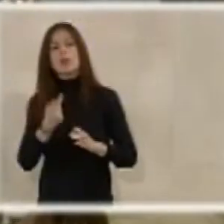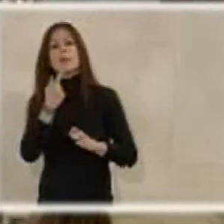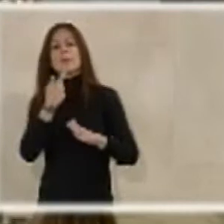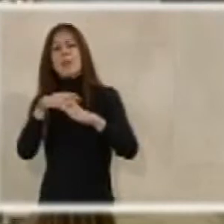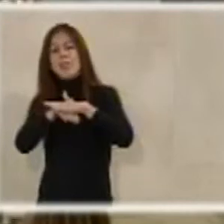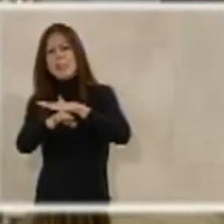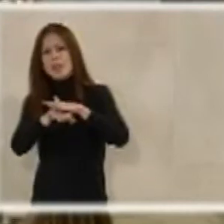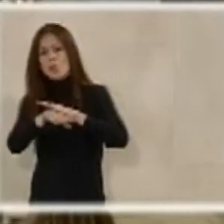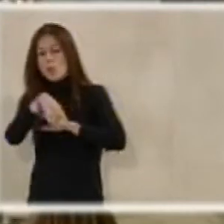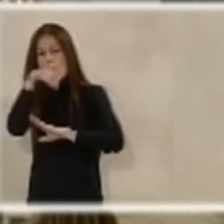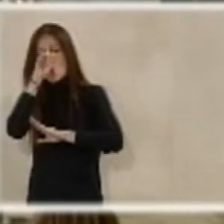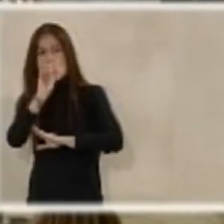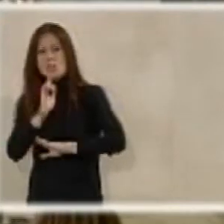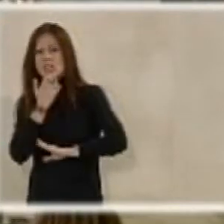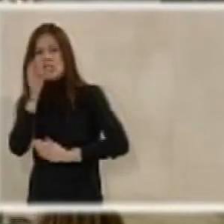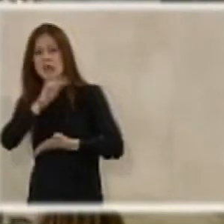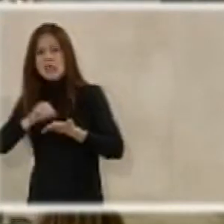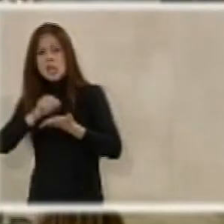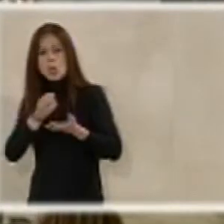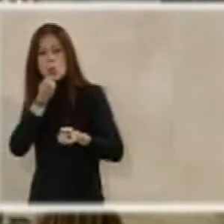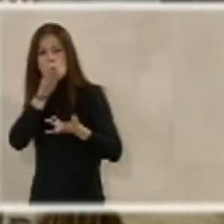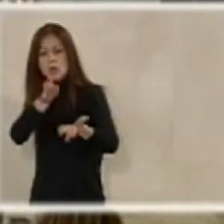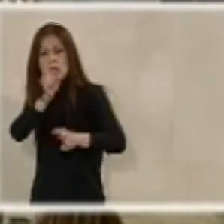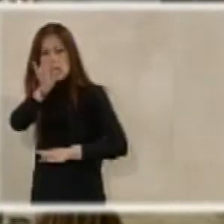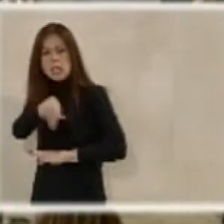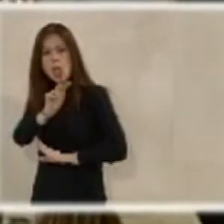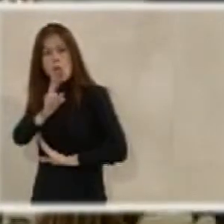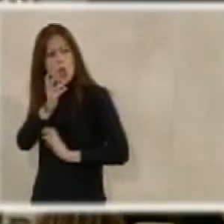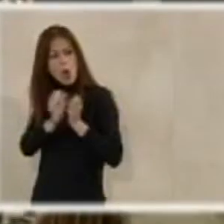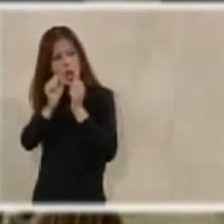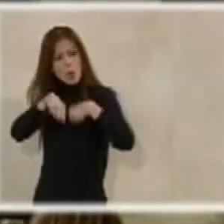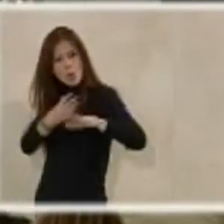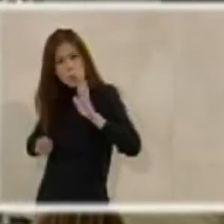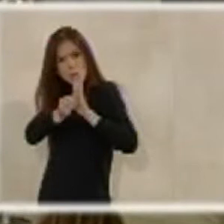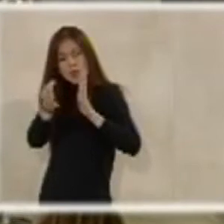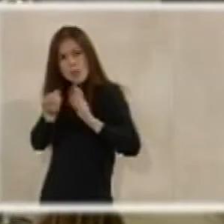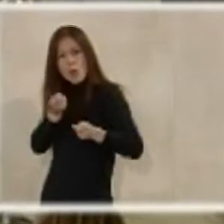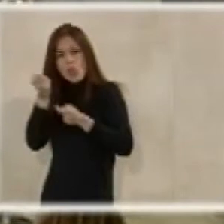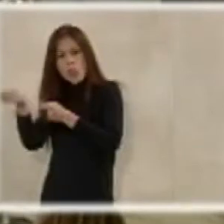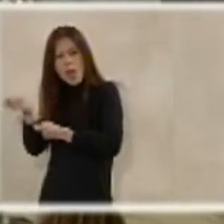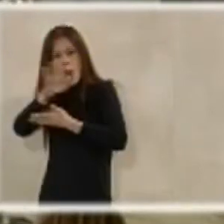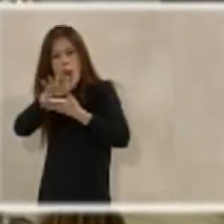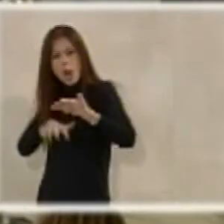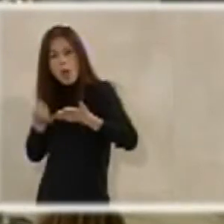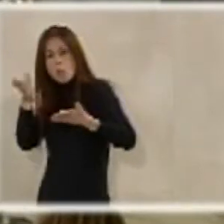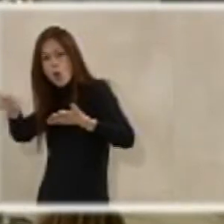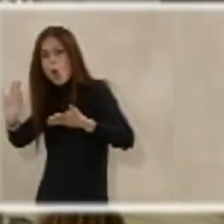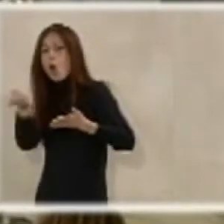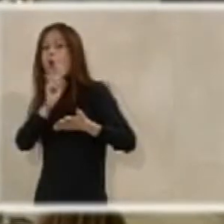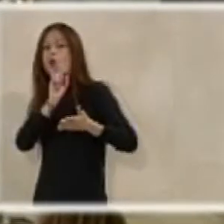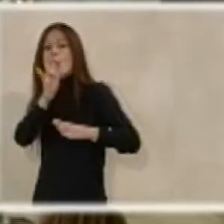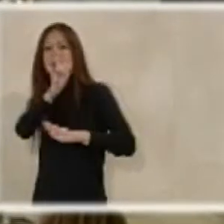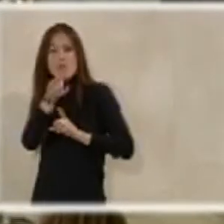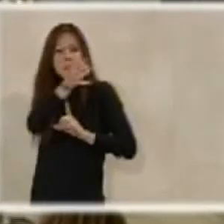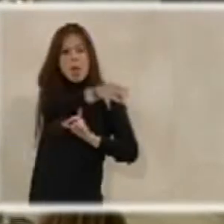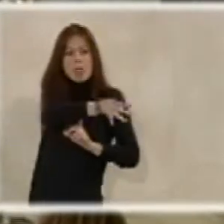Disculpen, no sé si le tenemos que hacer llegar al secretario los dos acuerdos que hemos añadido por escrito, o se lo hacemos a través de Izquierda